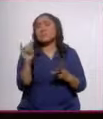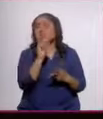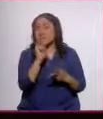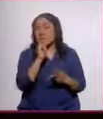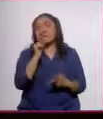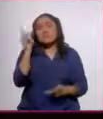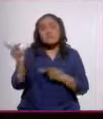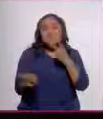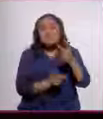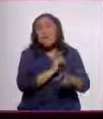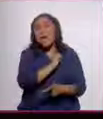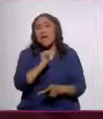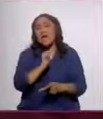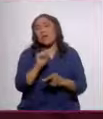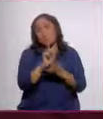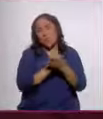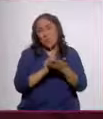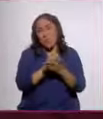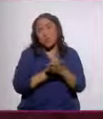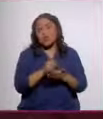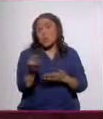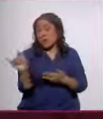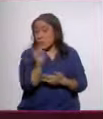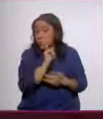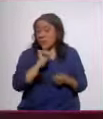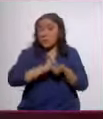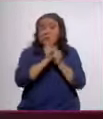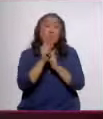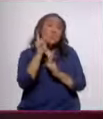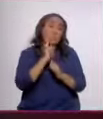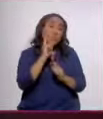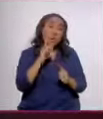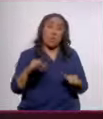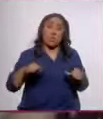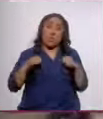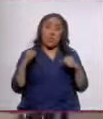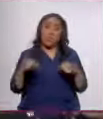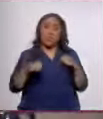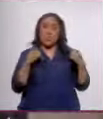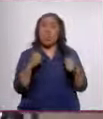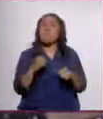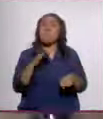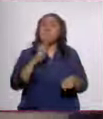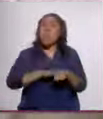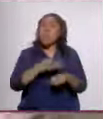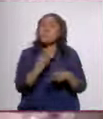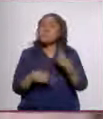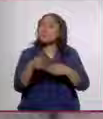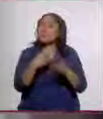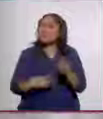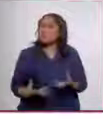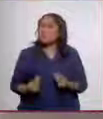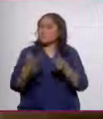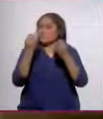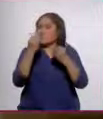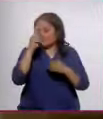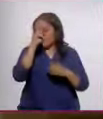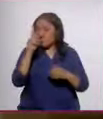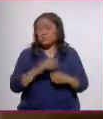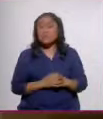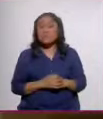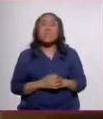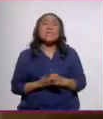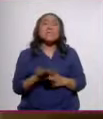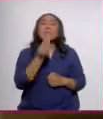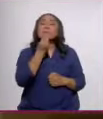de la encuesta nacional de adicciones, el consumo de alcohol en mujeres adolescentes prácticamente se ha triplicado en los últimos años. Yo tenía que